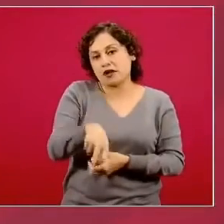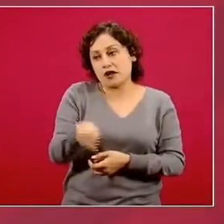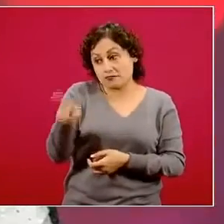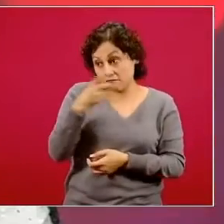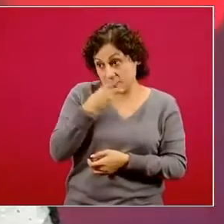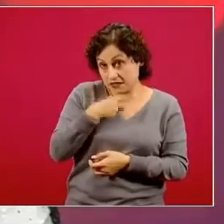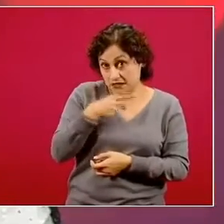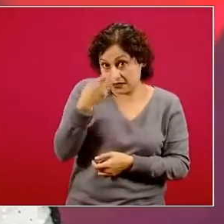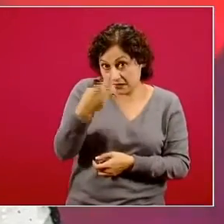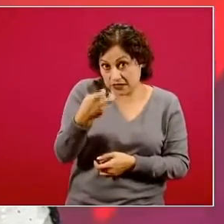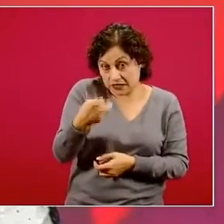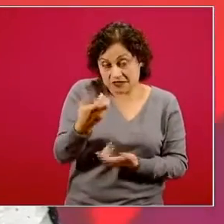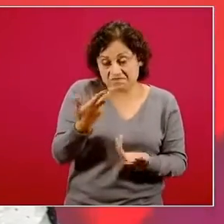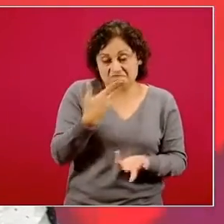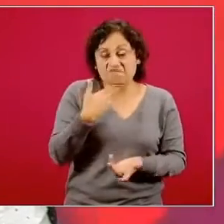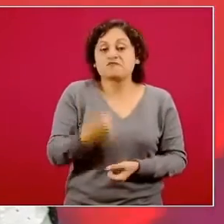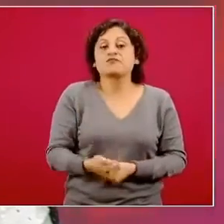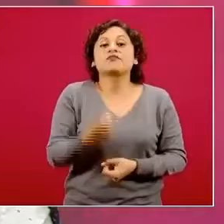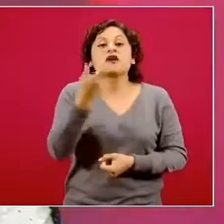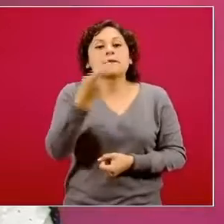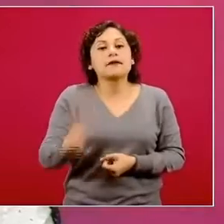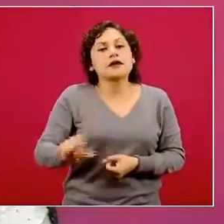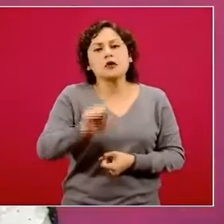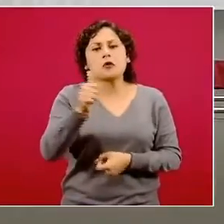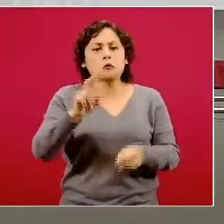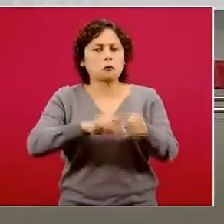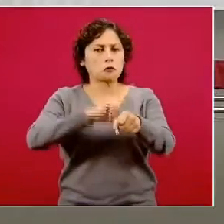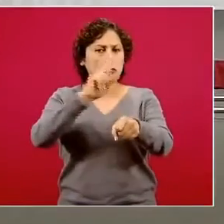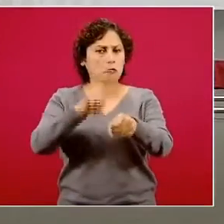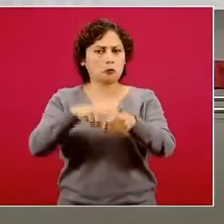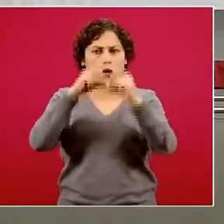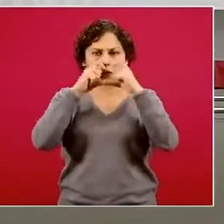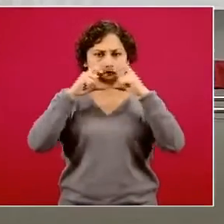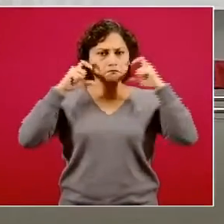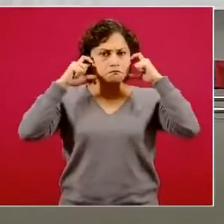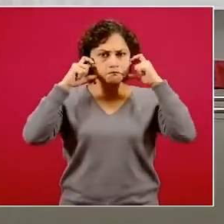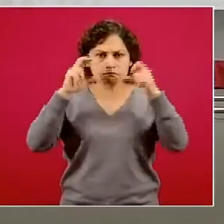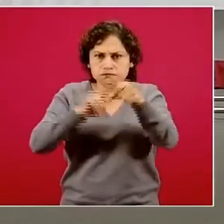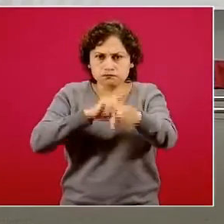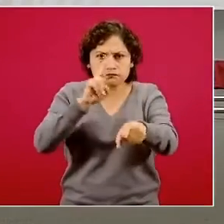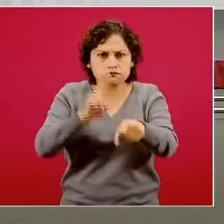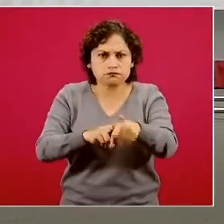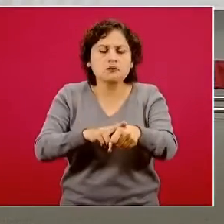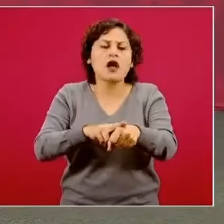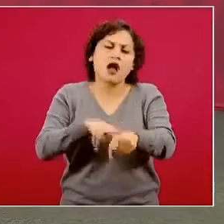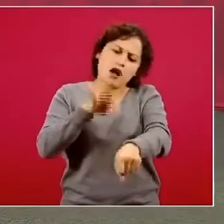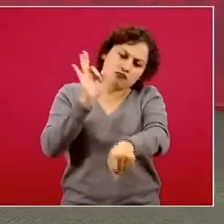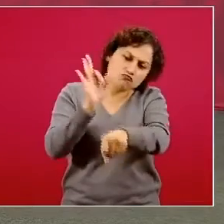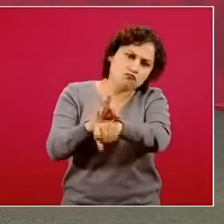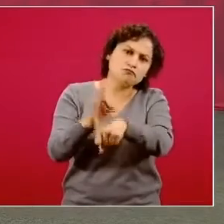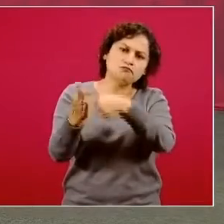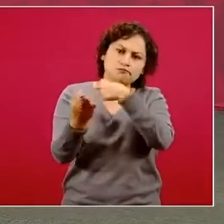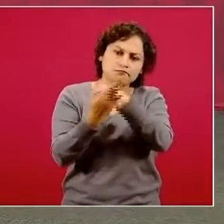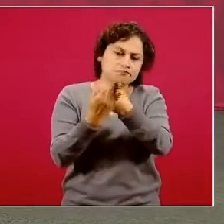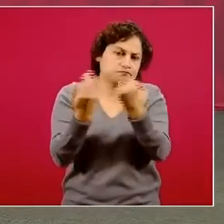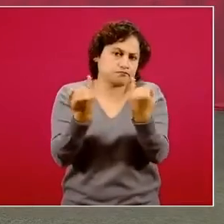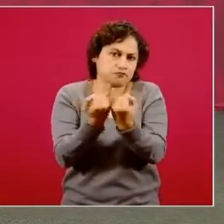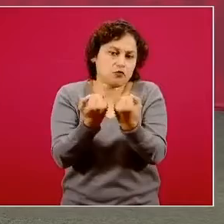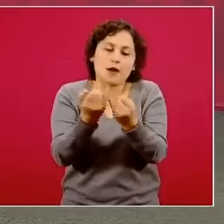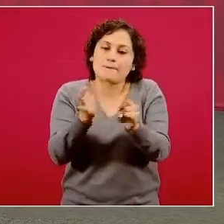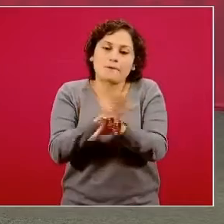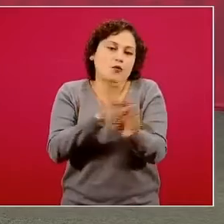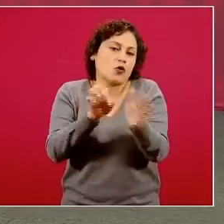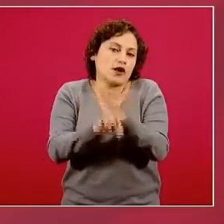normal nos sirve para proteger sobre todo a los demás en caso de que yo,